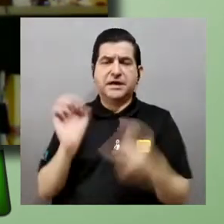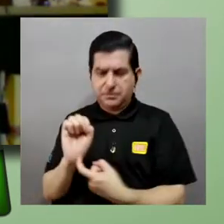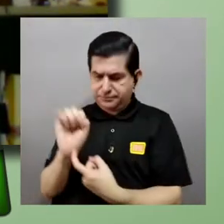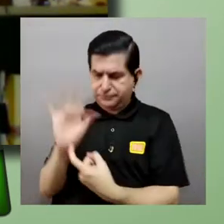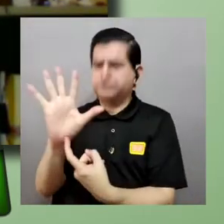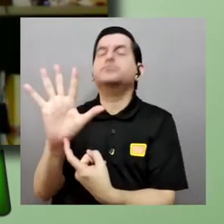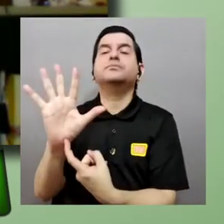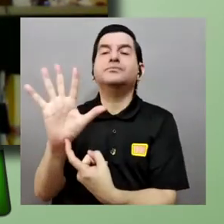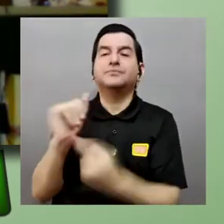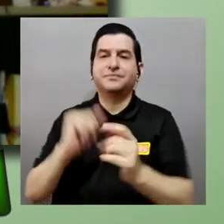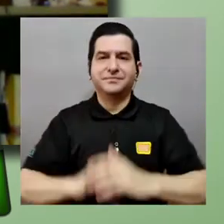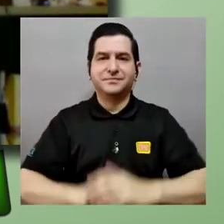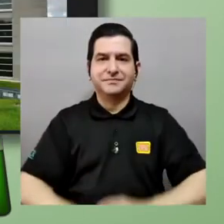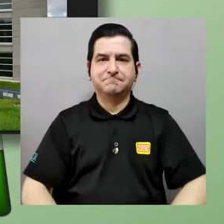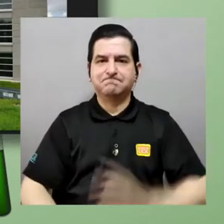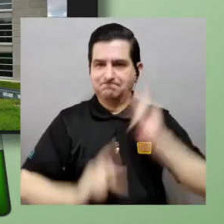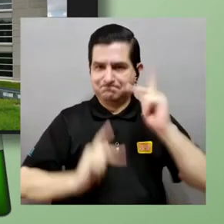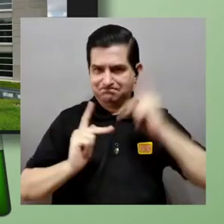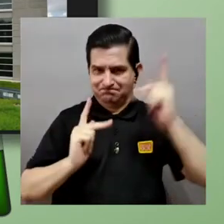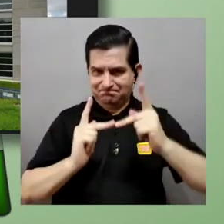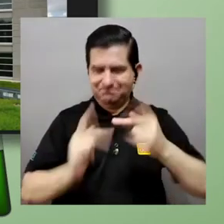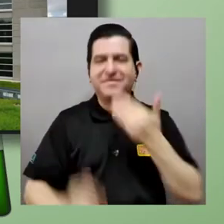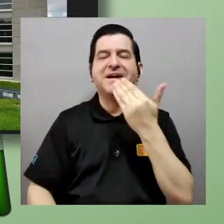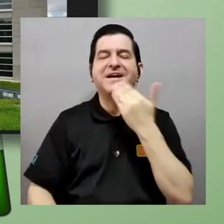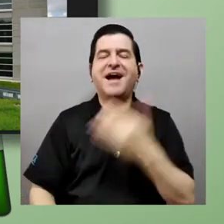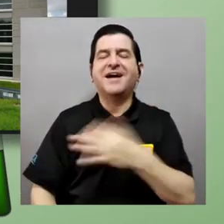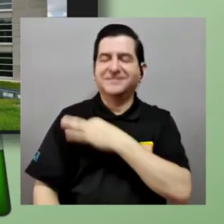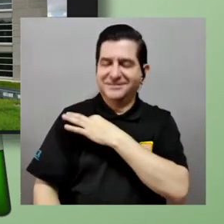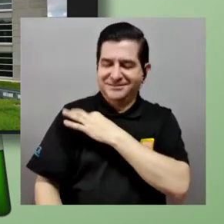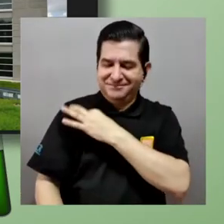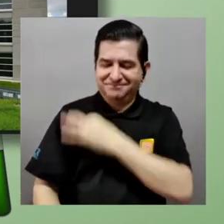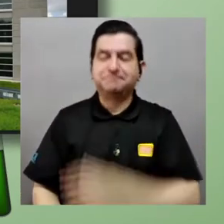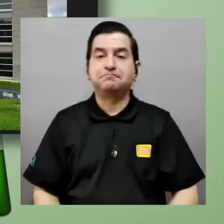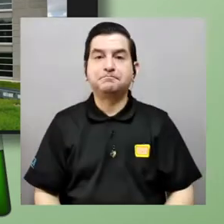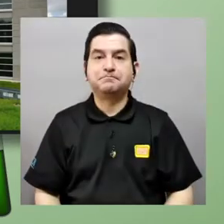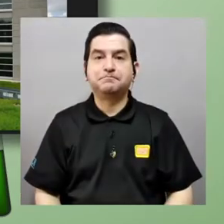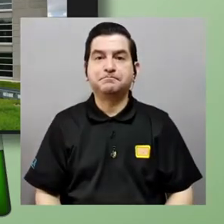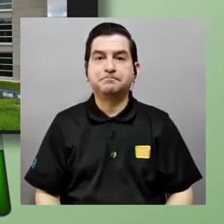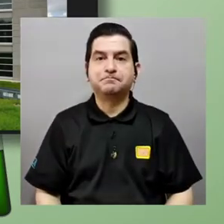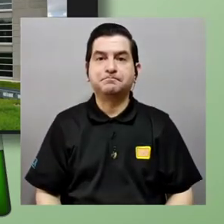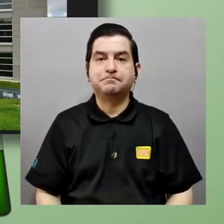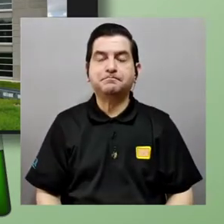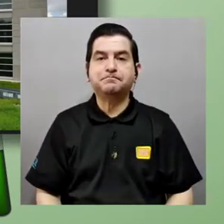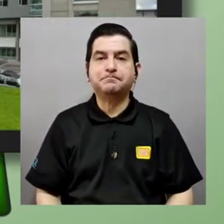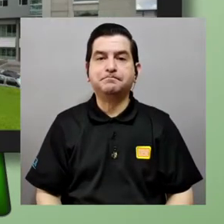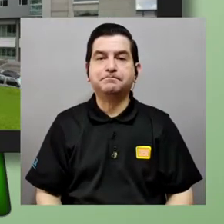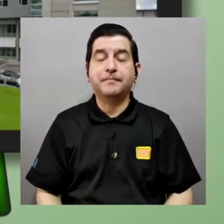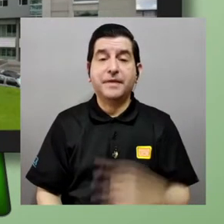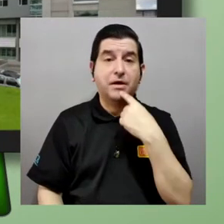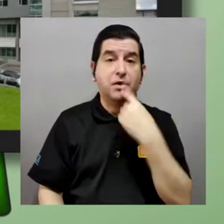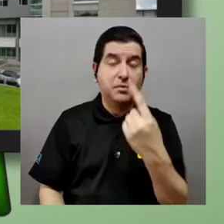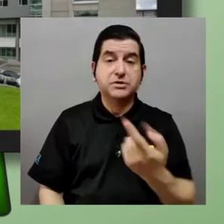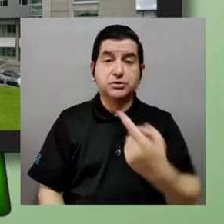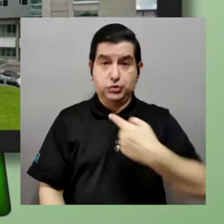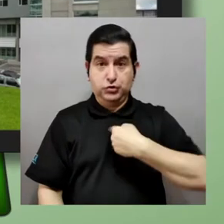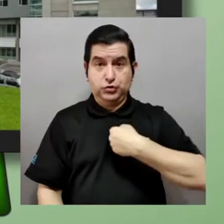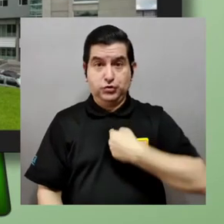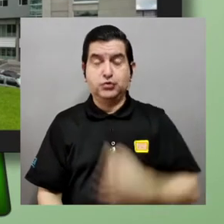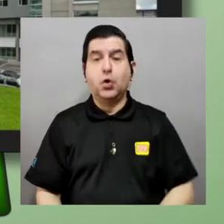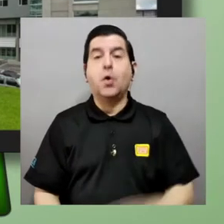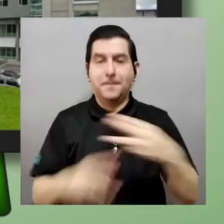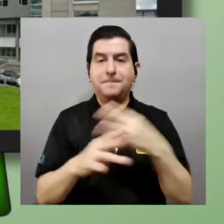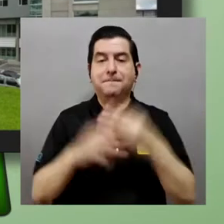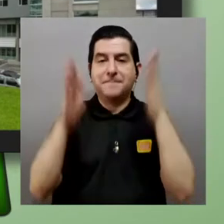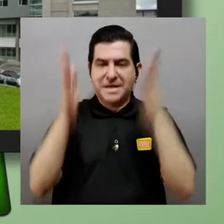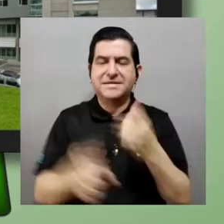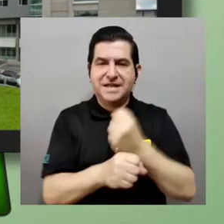perfecto muchísimas gracias por la invitación entonces como como como les dijeron yo soy